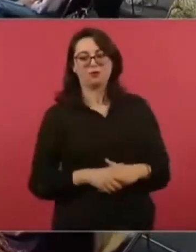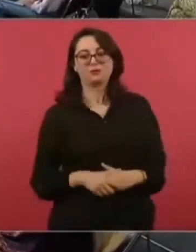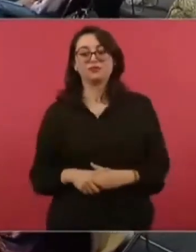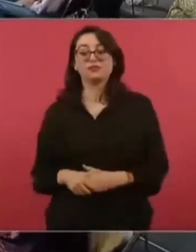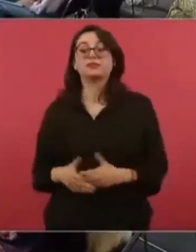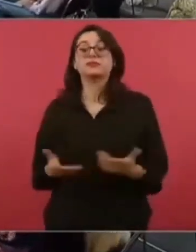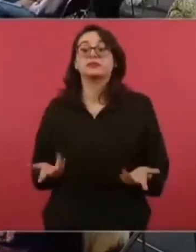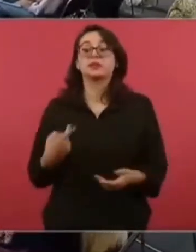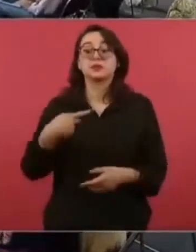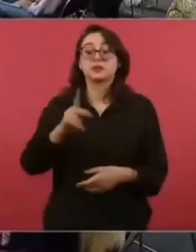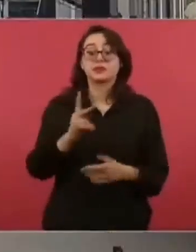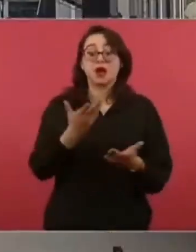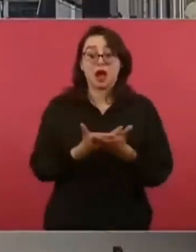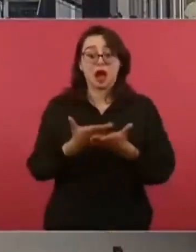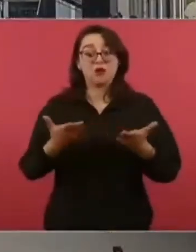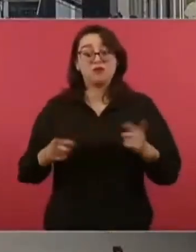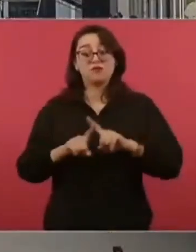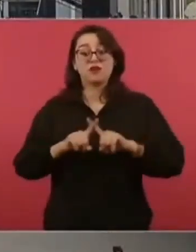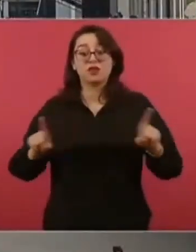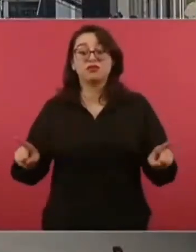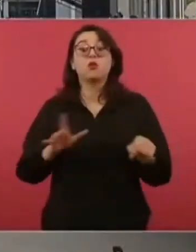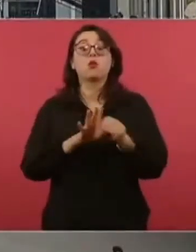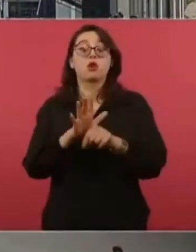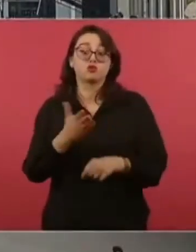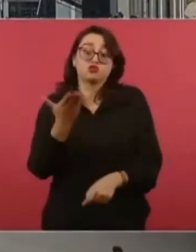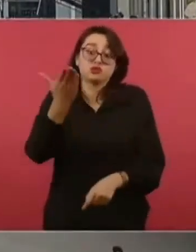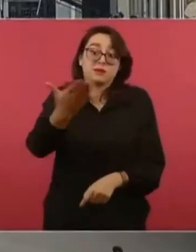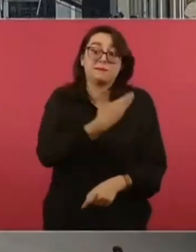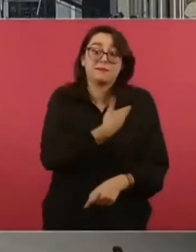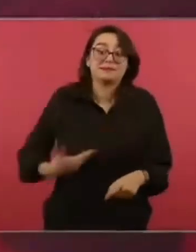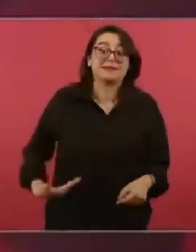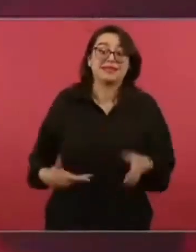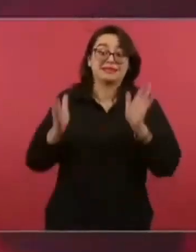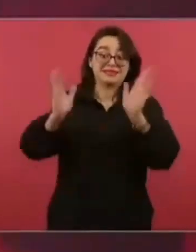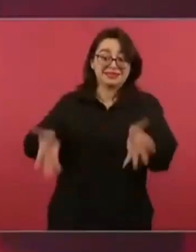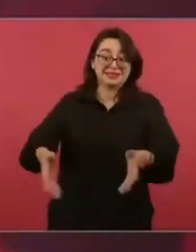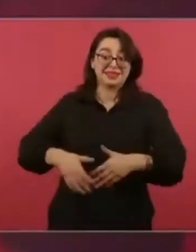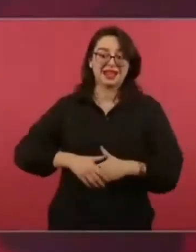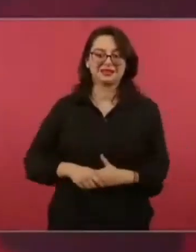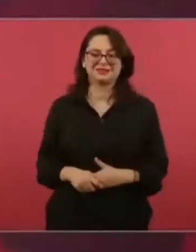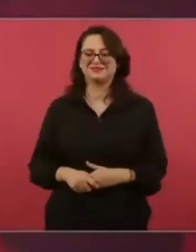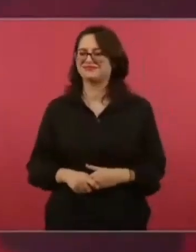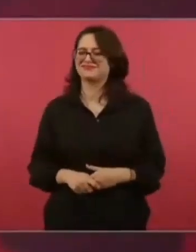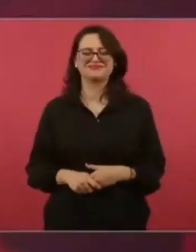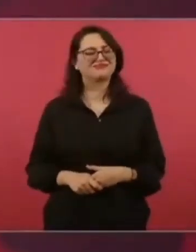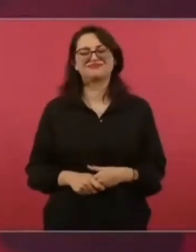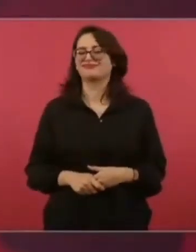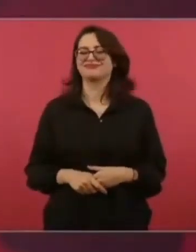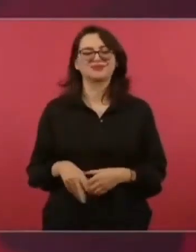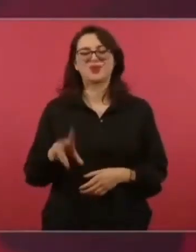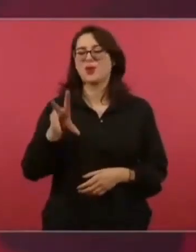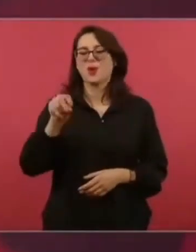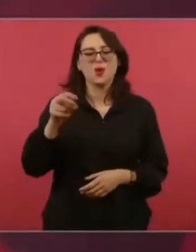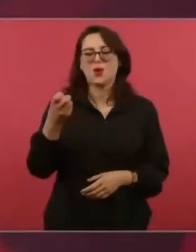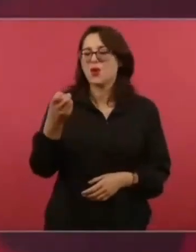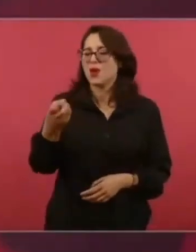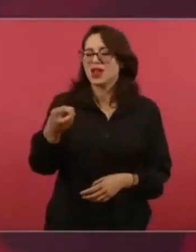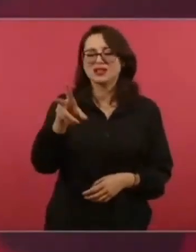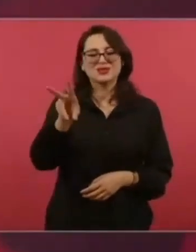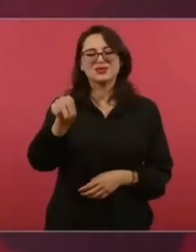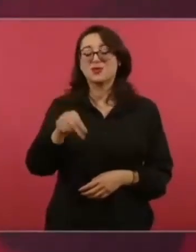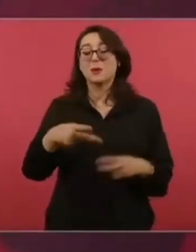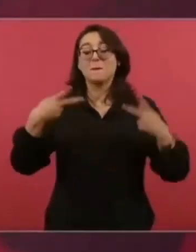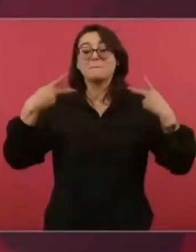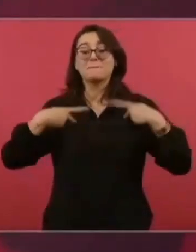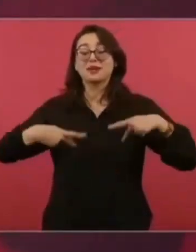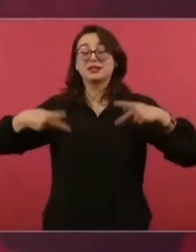es que usted es presidente. No, es que la gente va cambiando de una